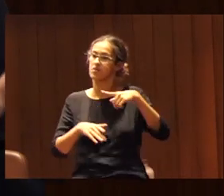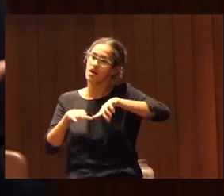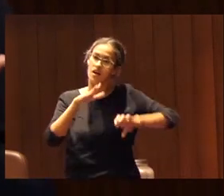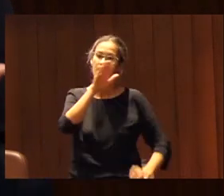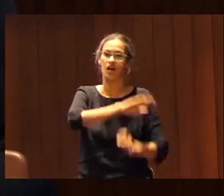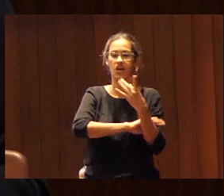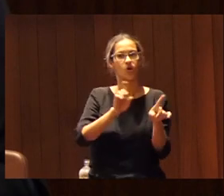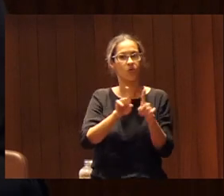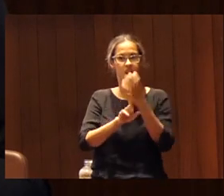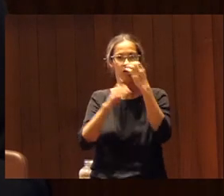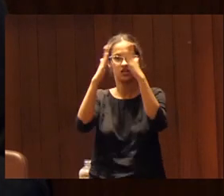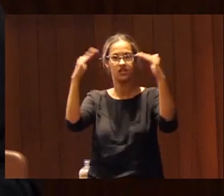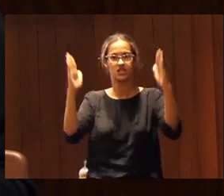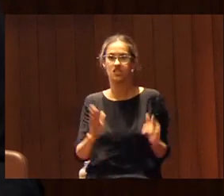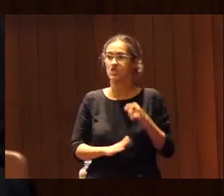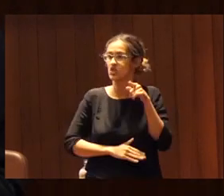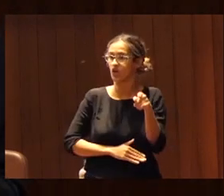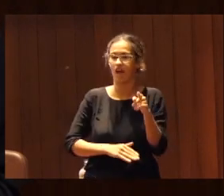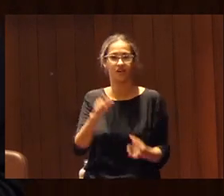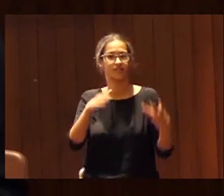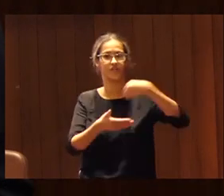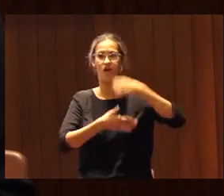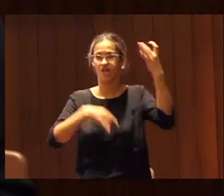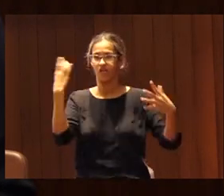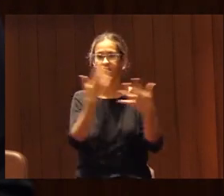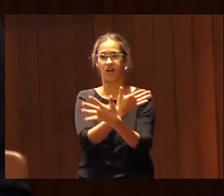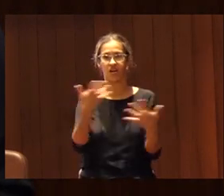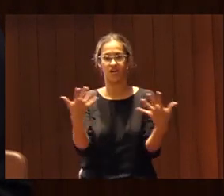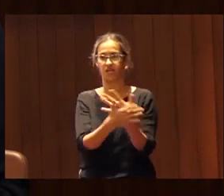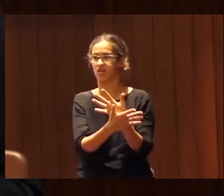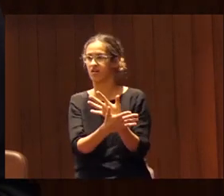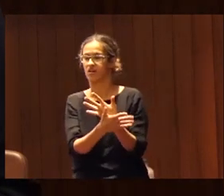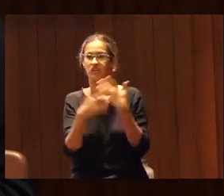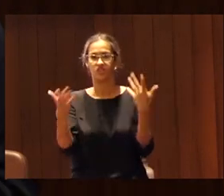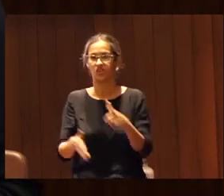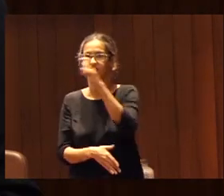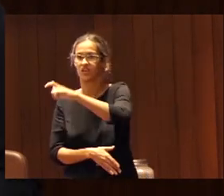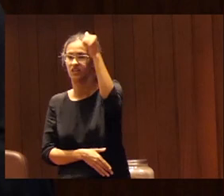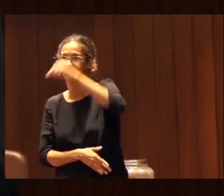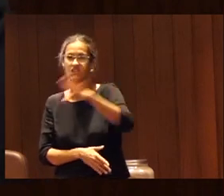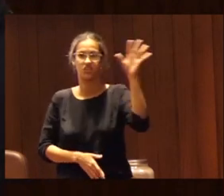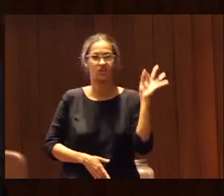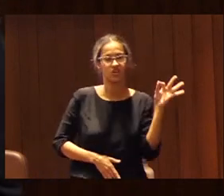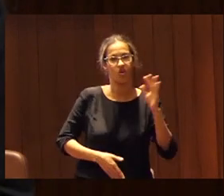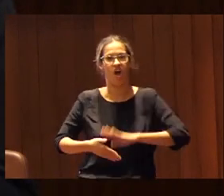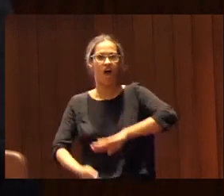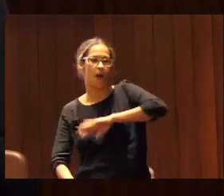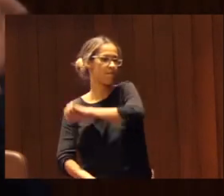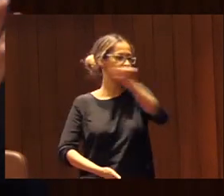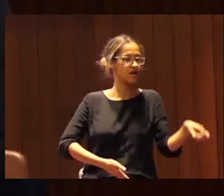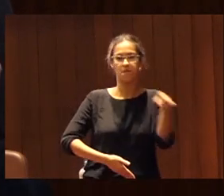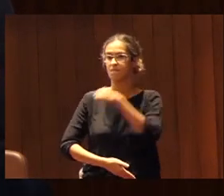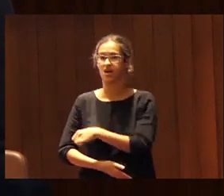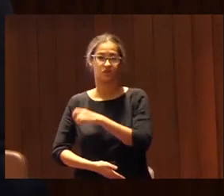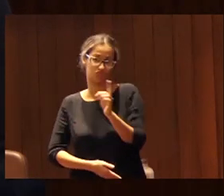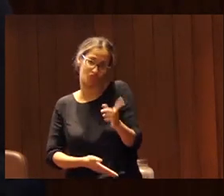circo y dentro del circo hay actividades mixtas claro ninguno de los sexos es más competente que el otro o al menos algo menos que en otras